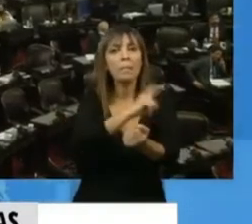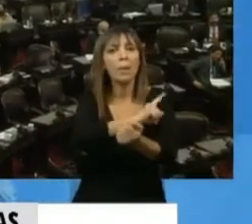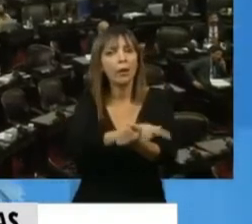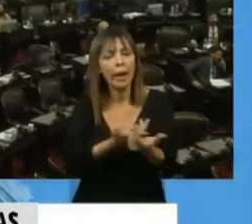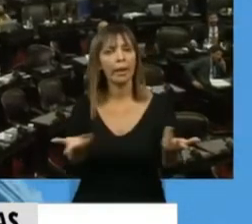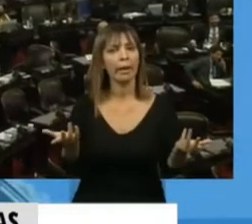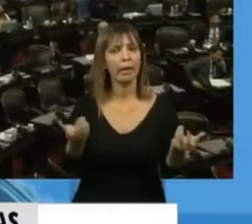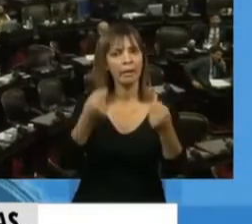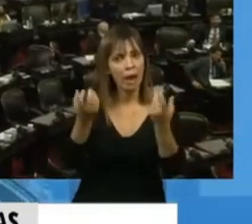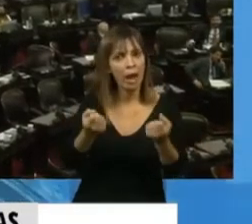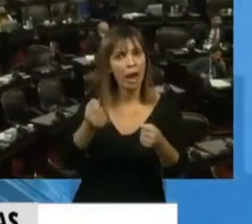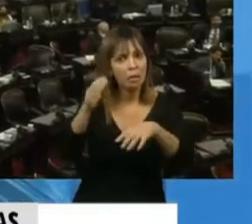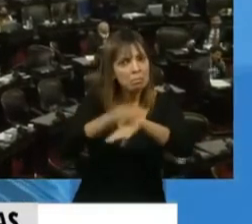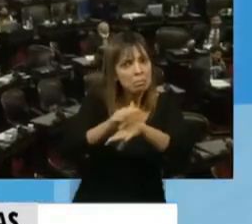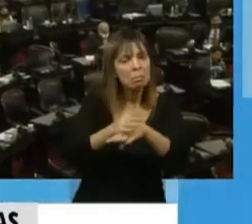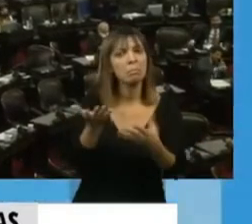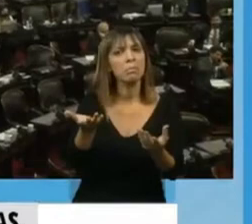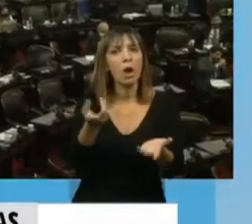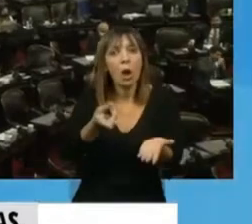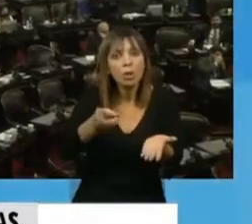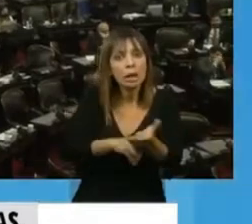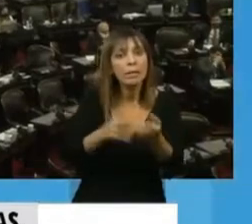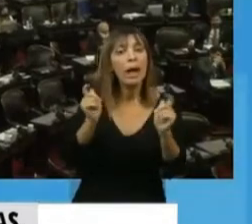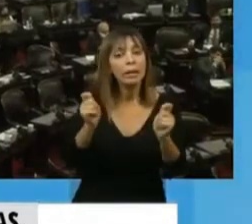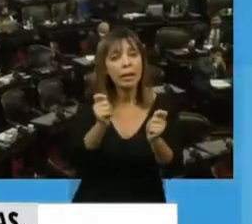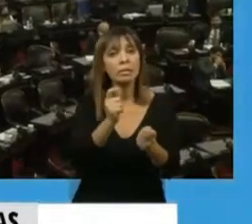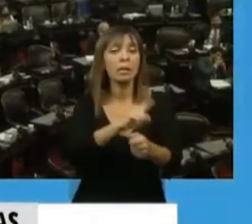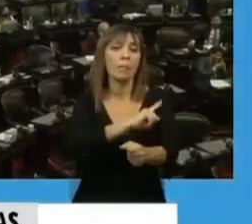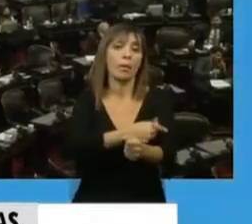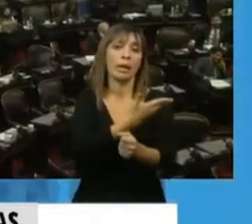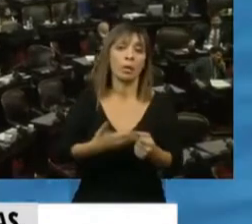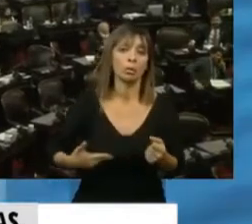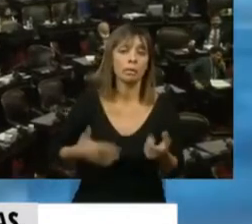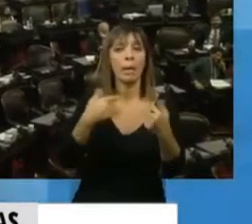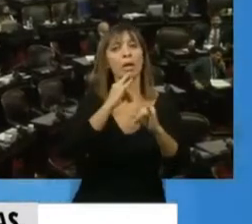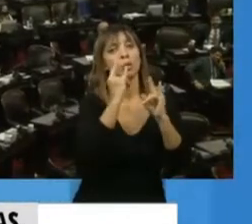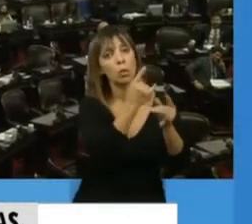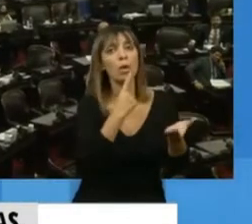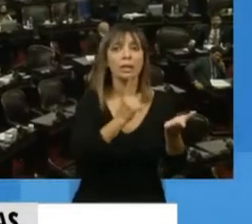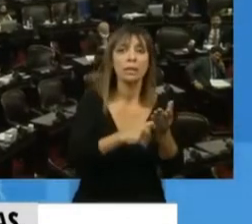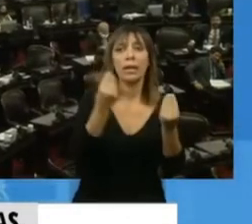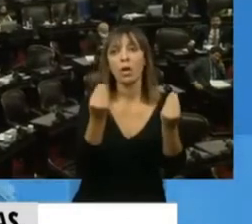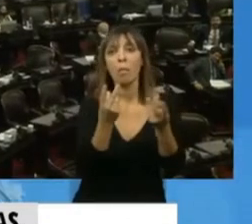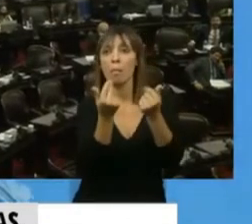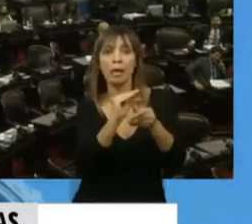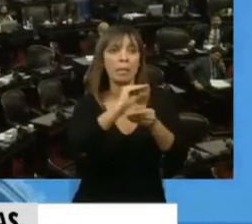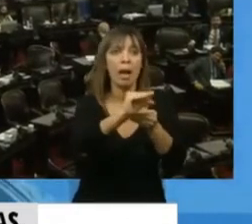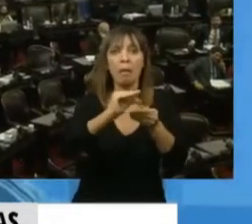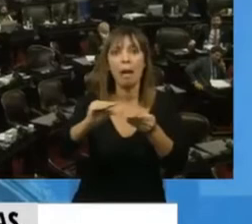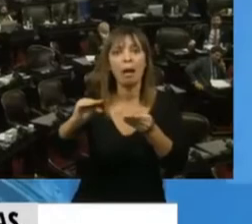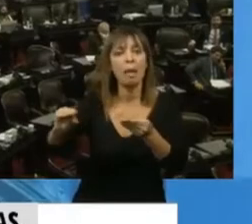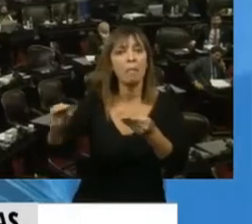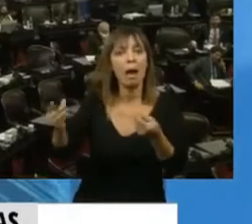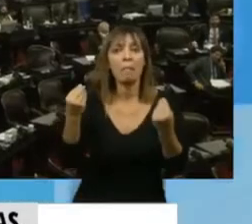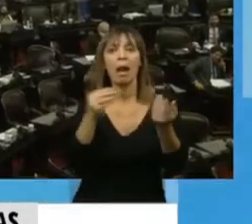discrecionales otra vez al Ejecutivo para reasignar partidas para poder